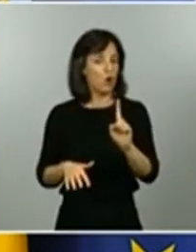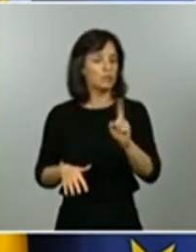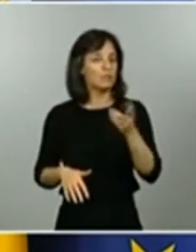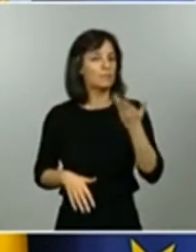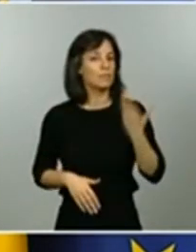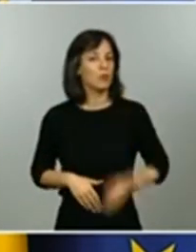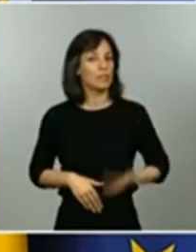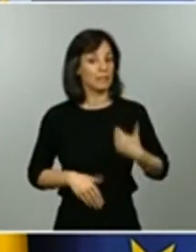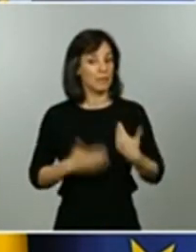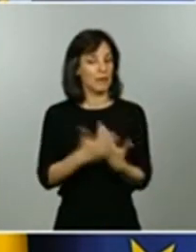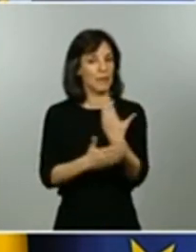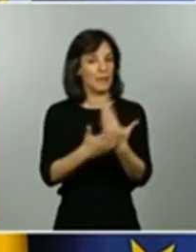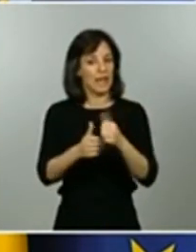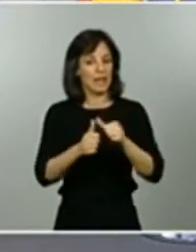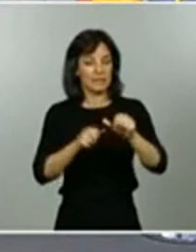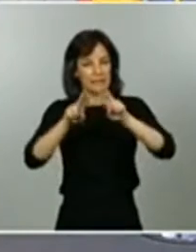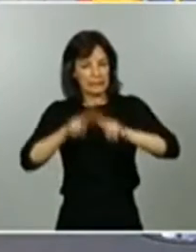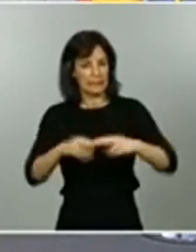días